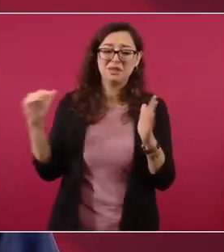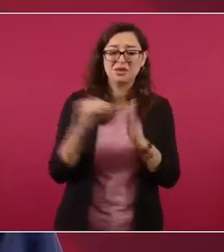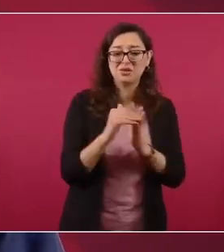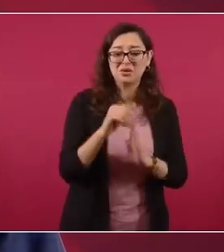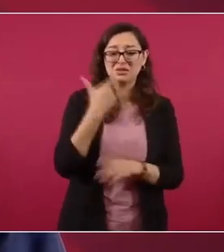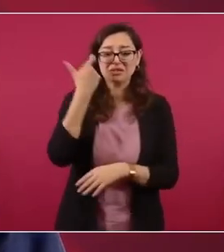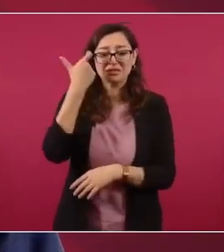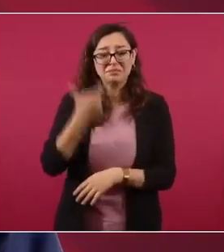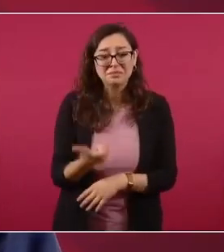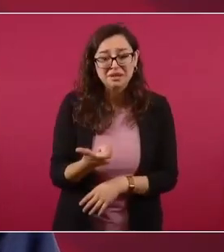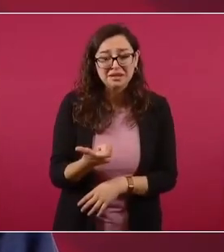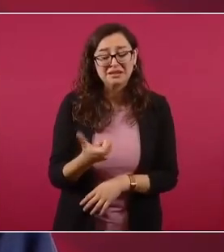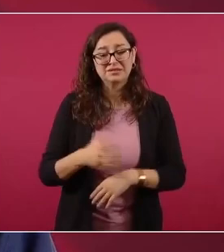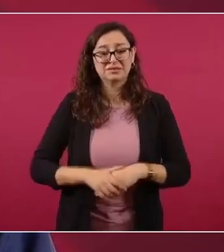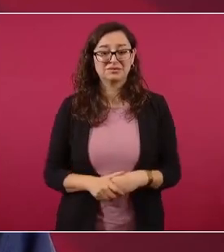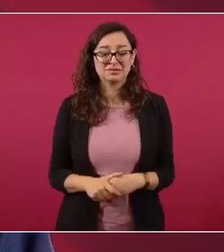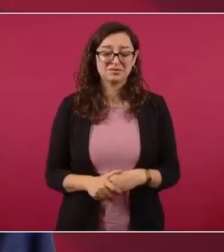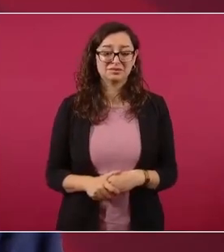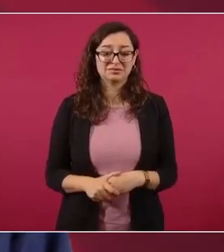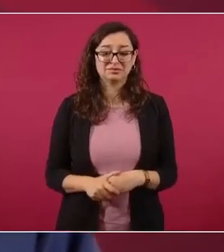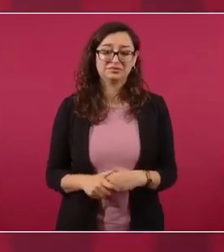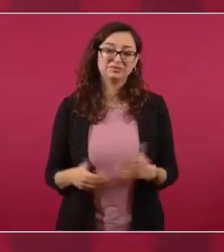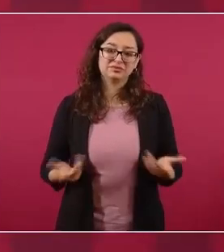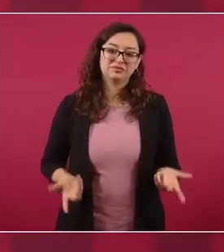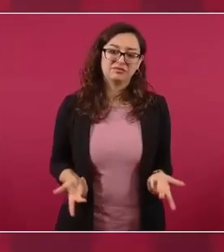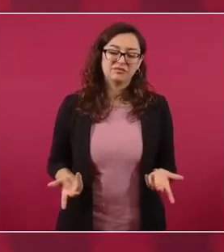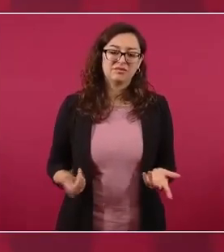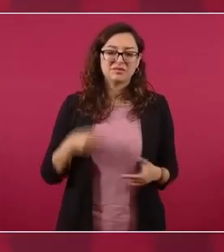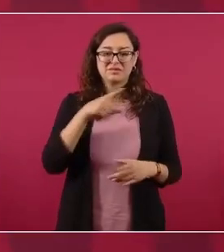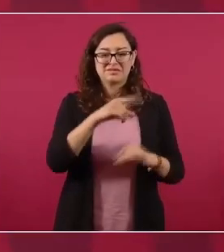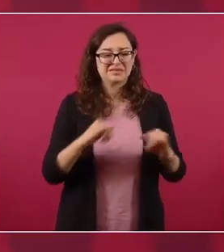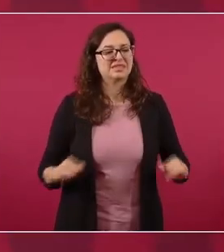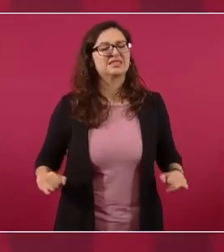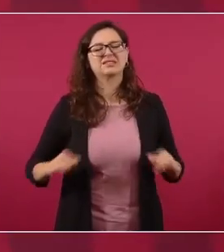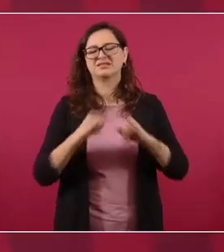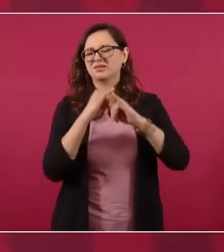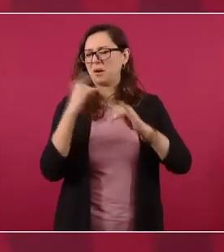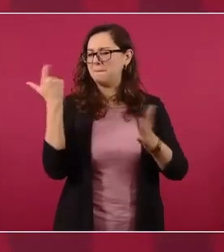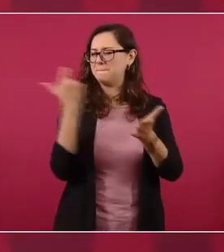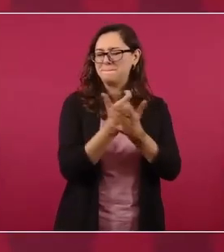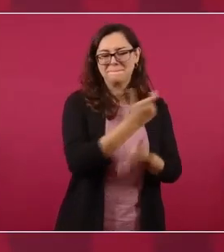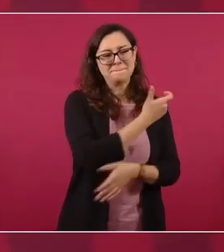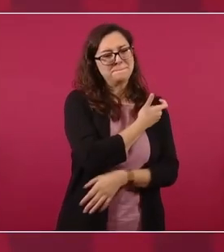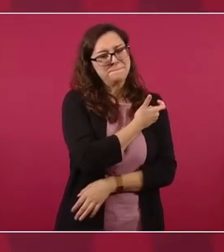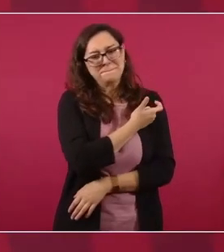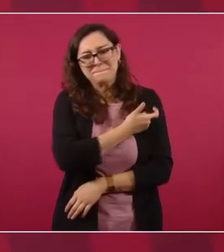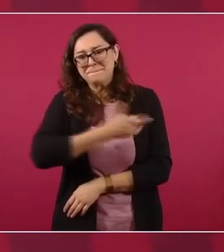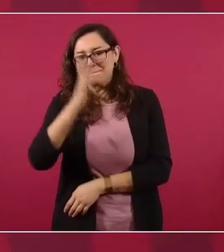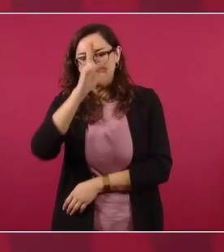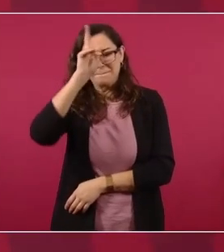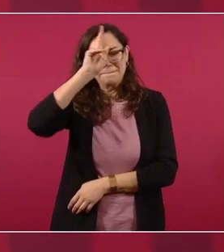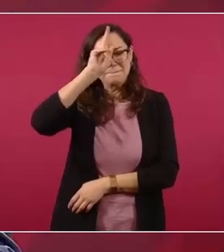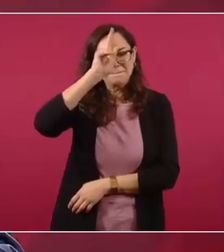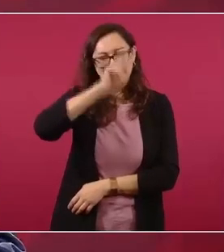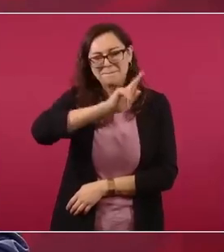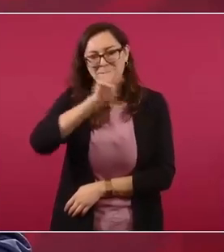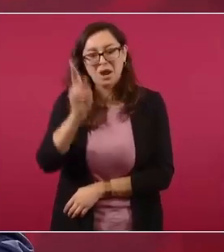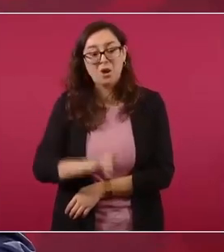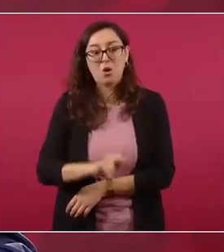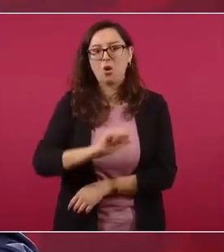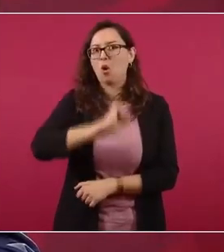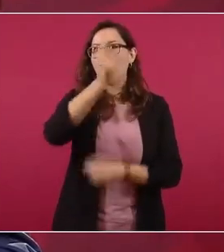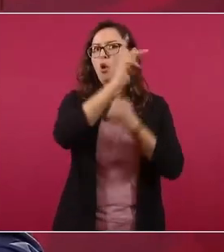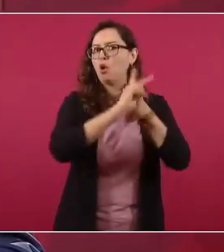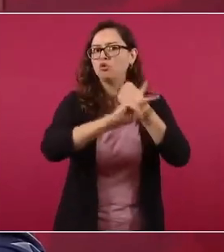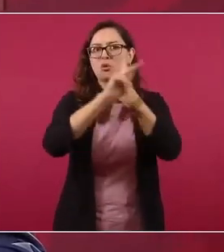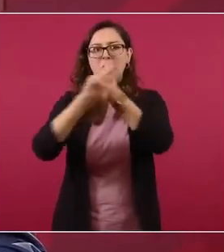Son los organismos más caros del mundo,